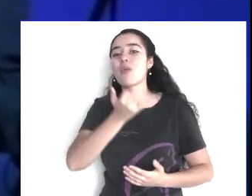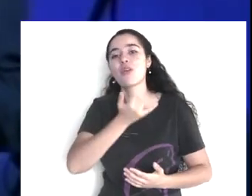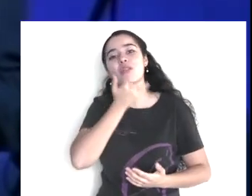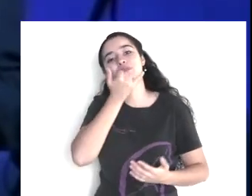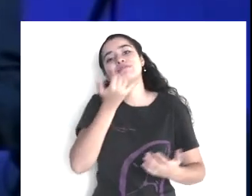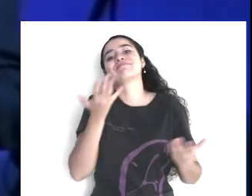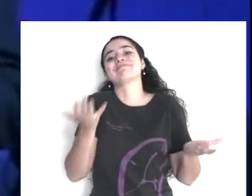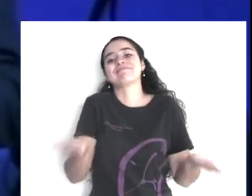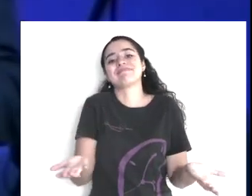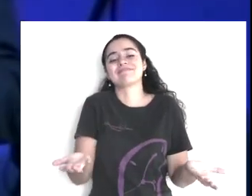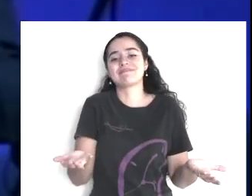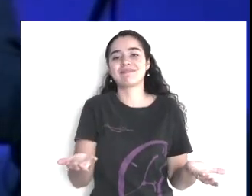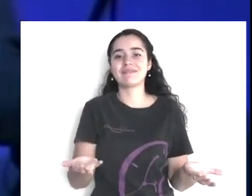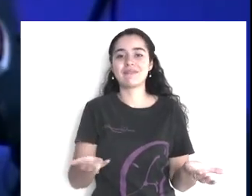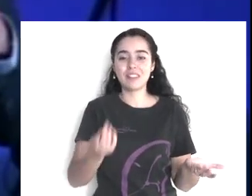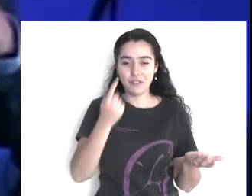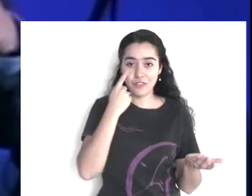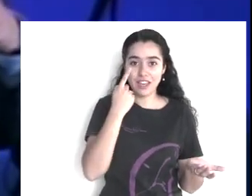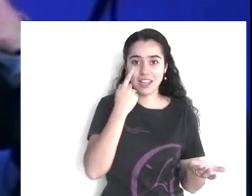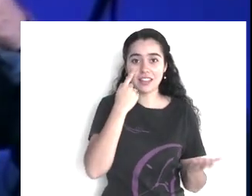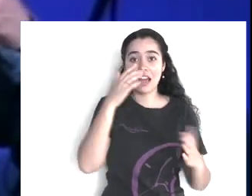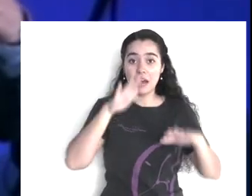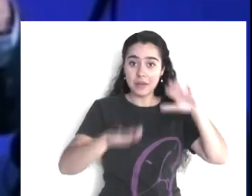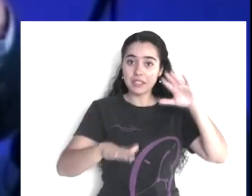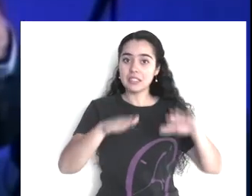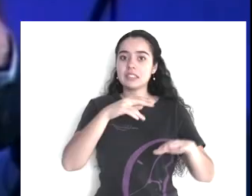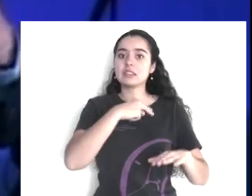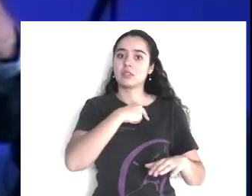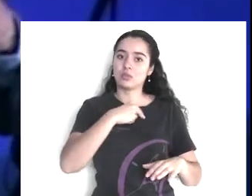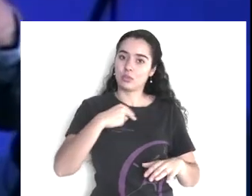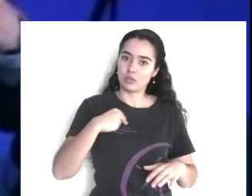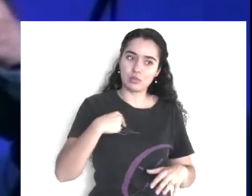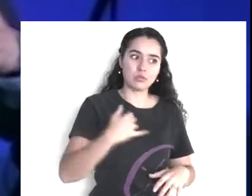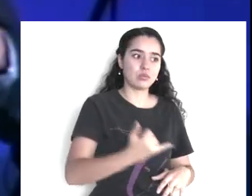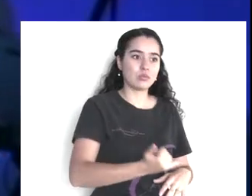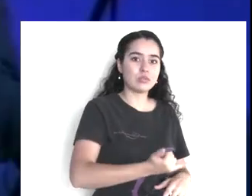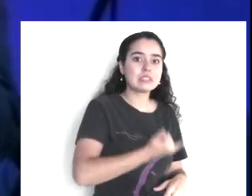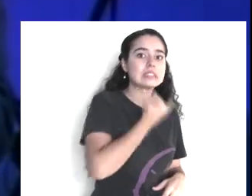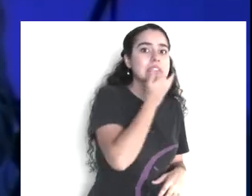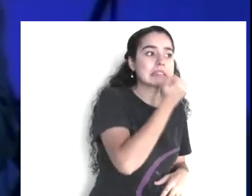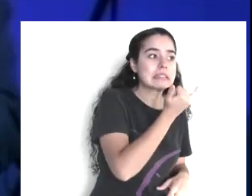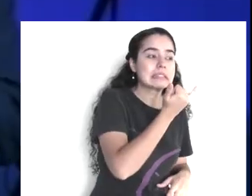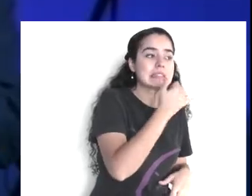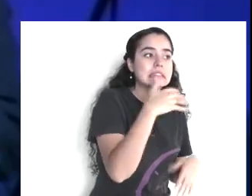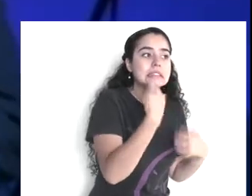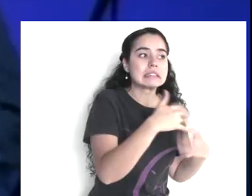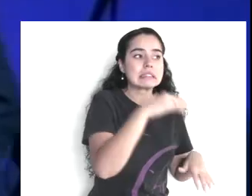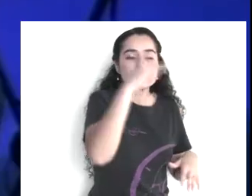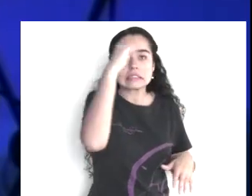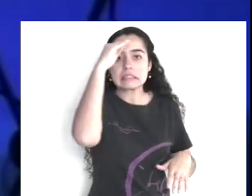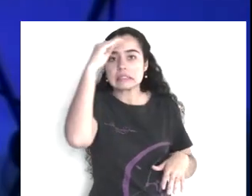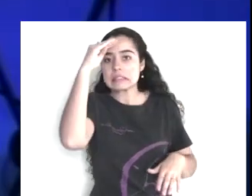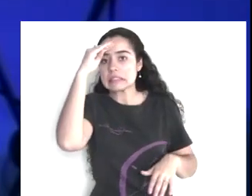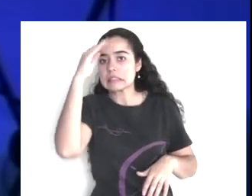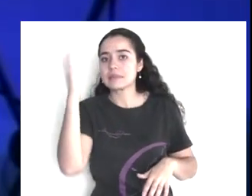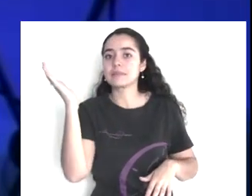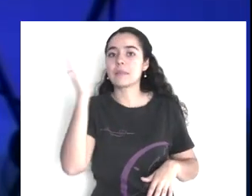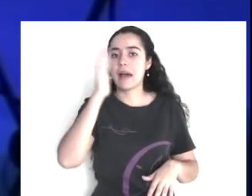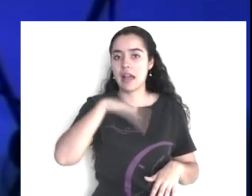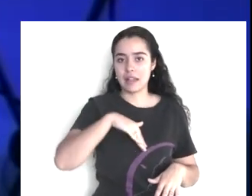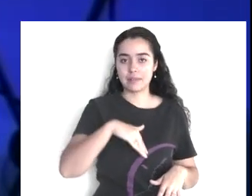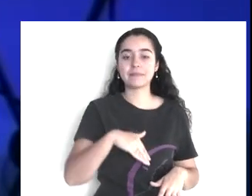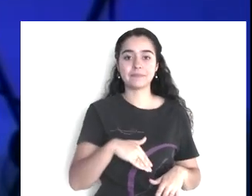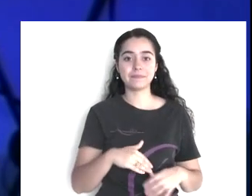Fíjense cómo, a veces estamos en circunstancias que nos meten en estas